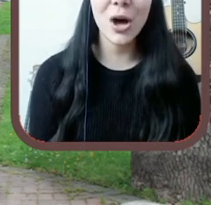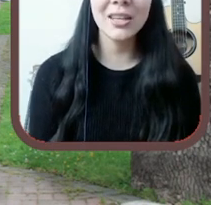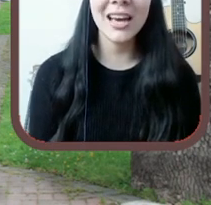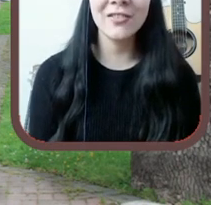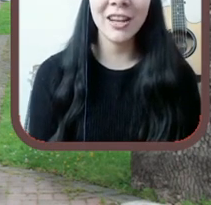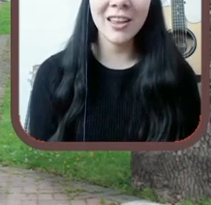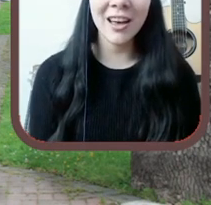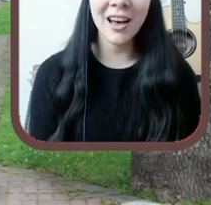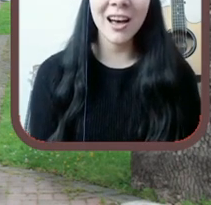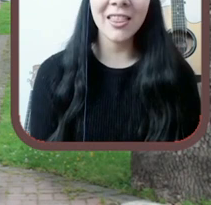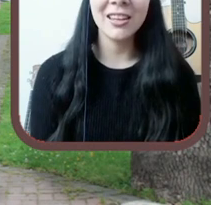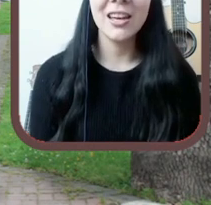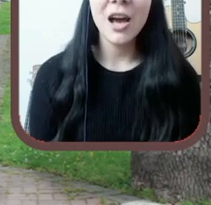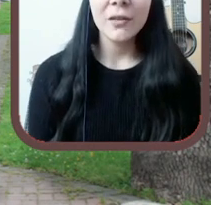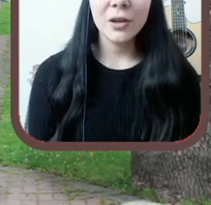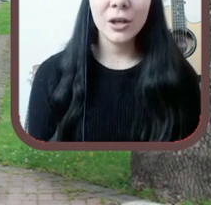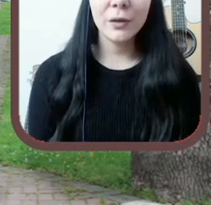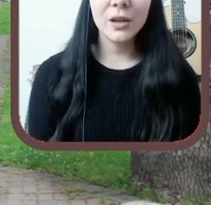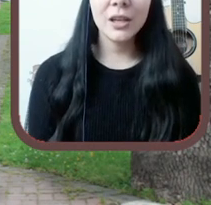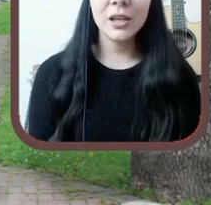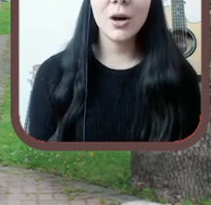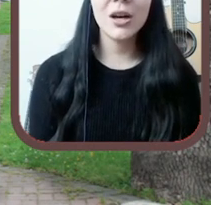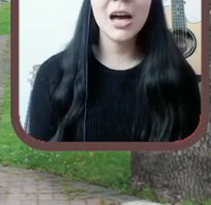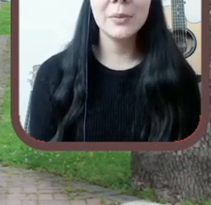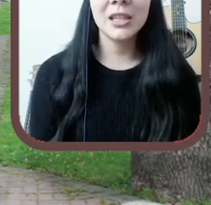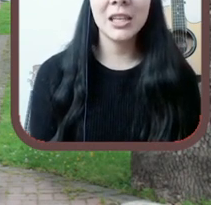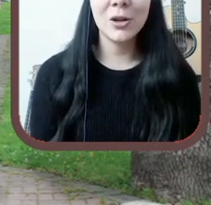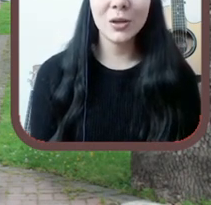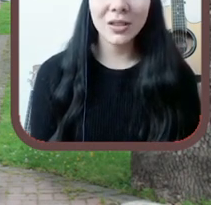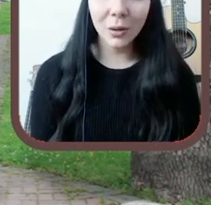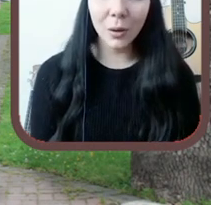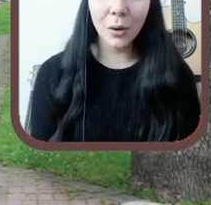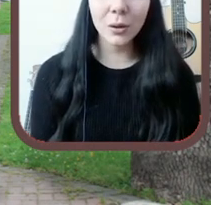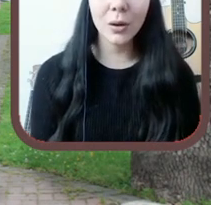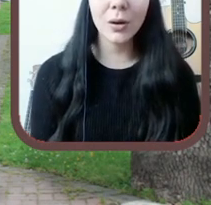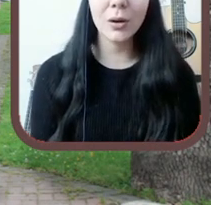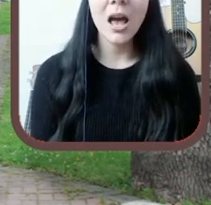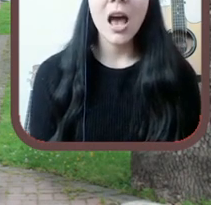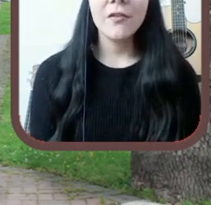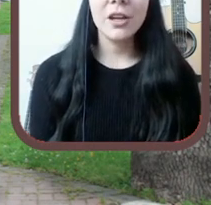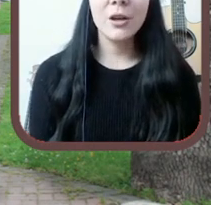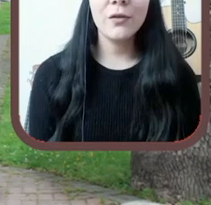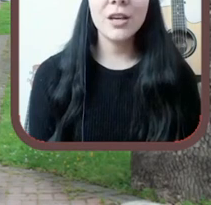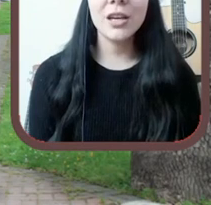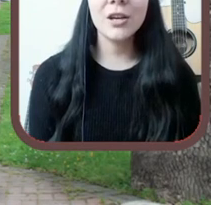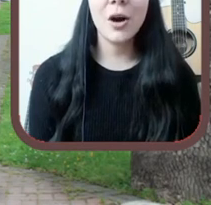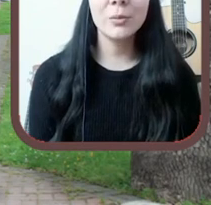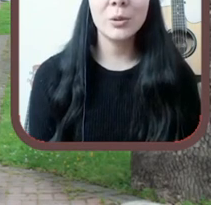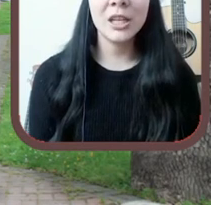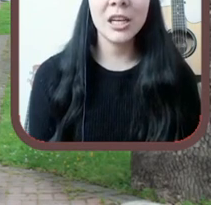historia y verdad. Pío mío, camino seguro, pío